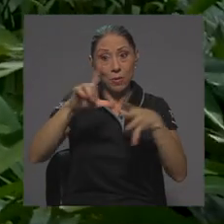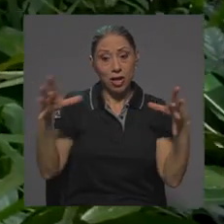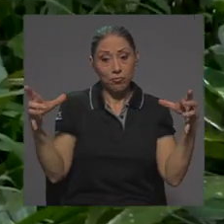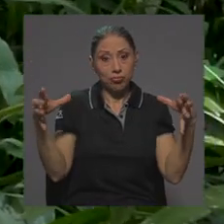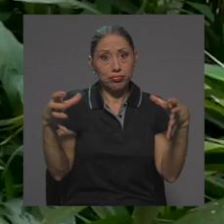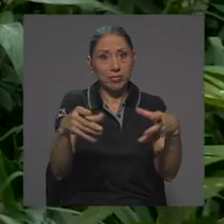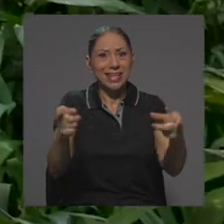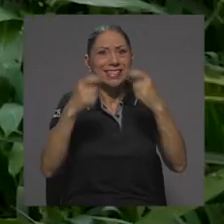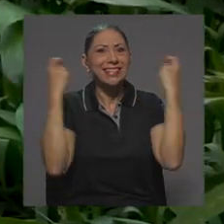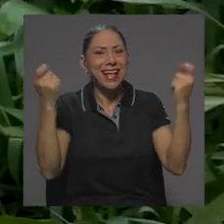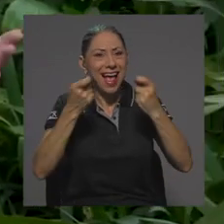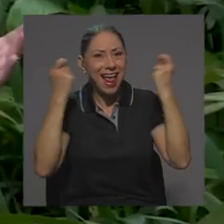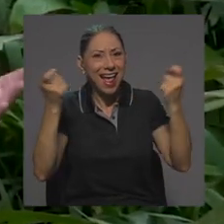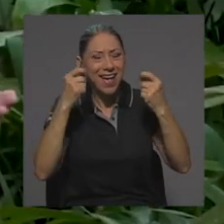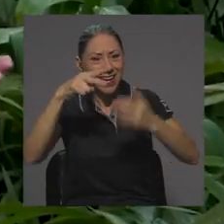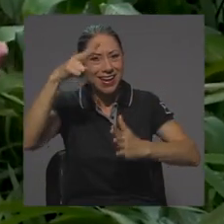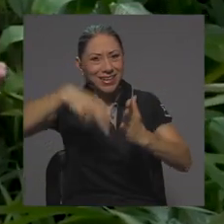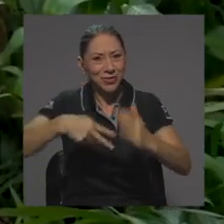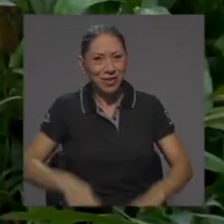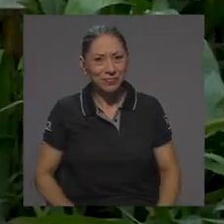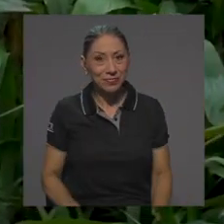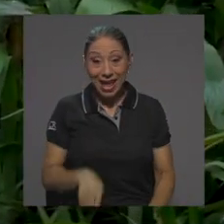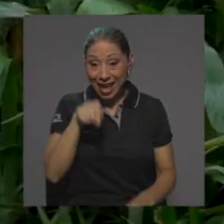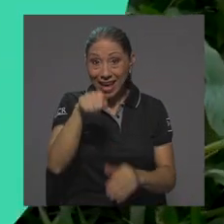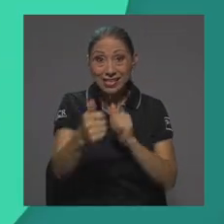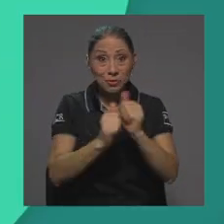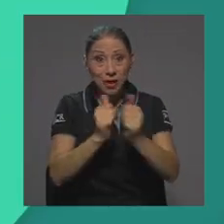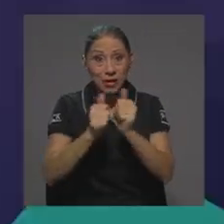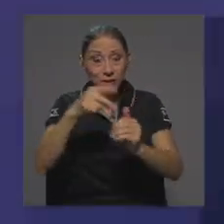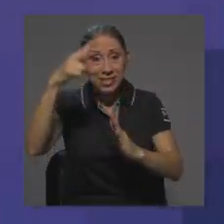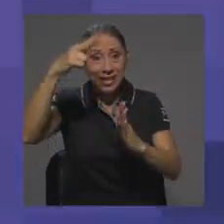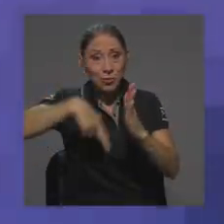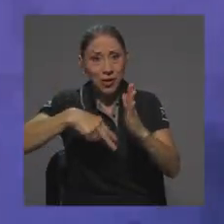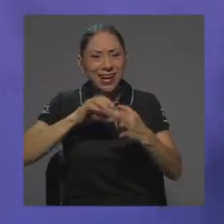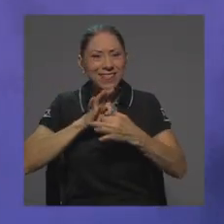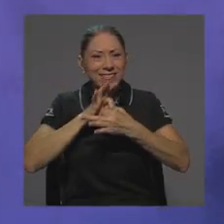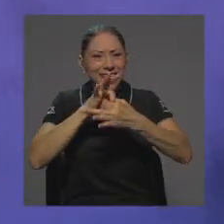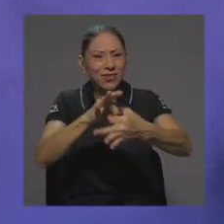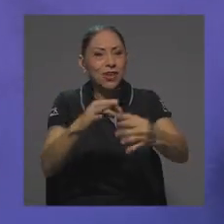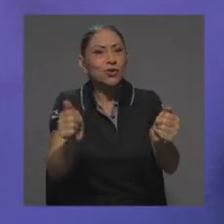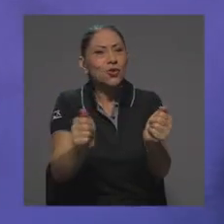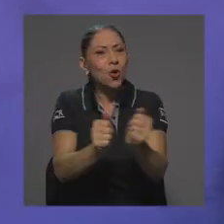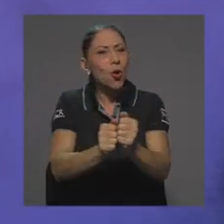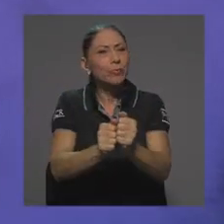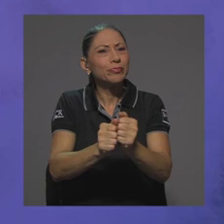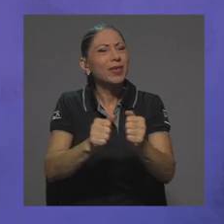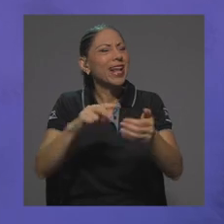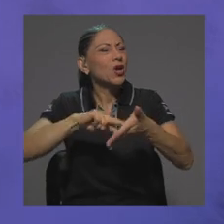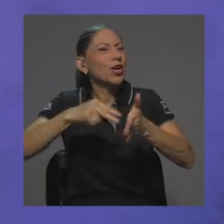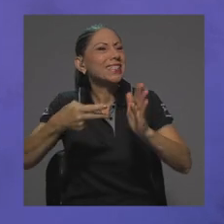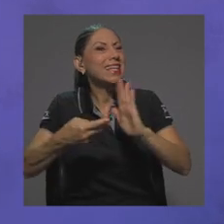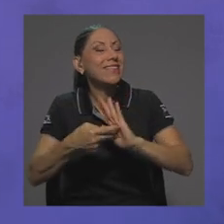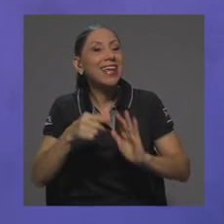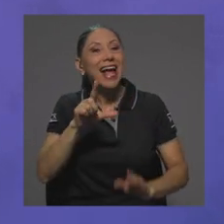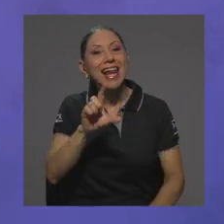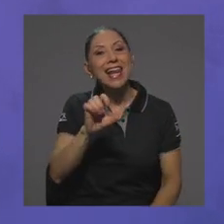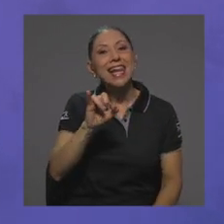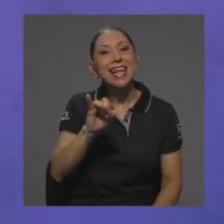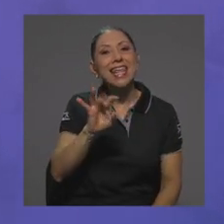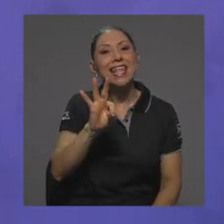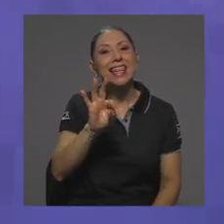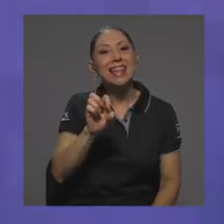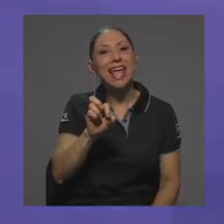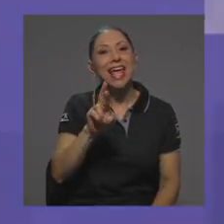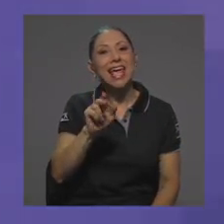celebrar la Fiesta de la Lectura. Este tipo de maratones de lectura están relacionados con el concepto de literacidad,